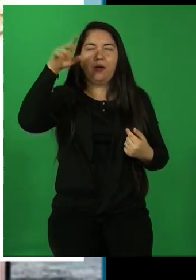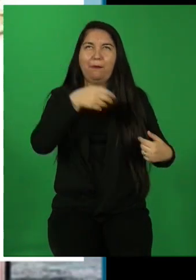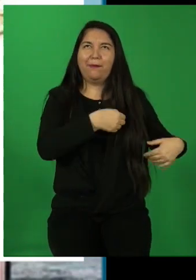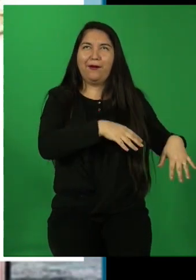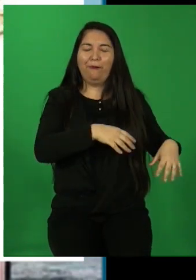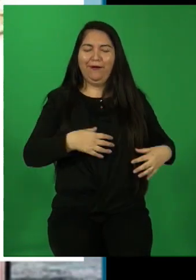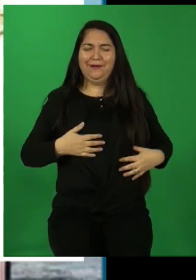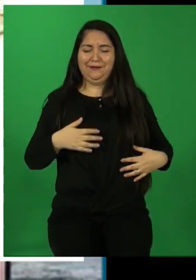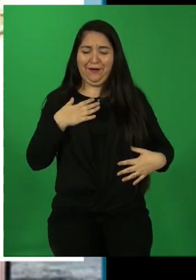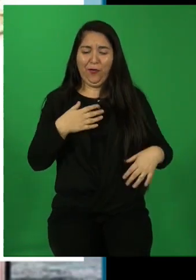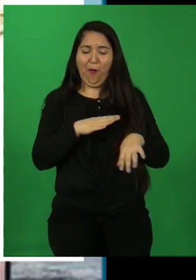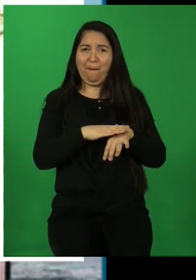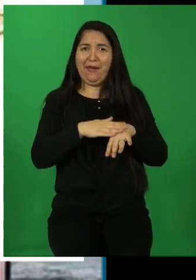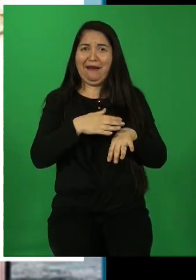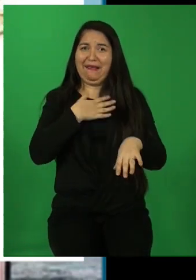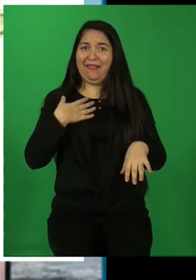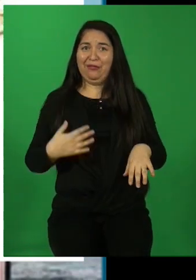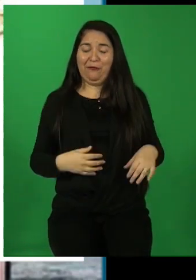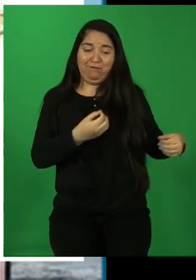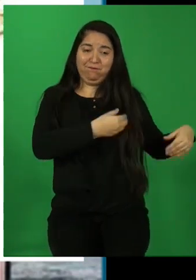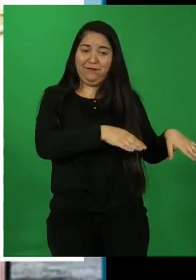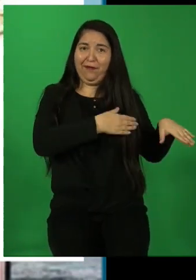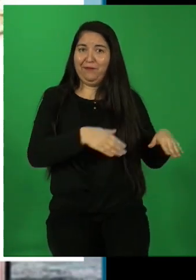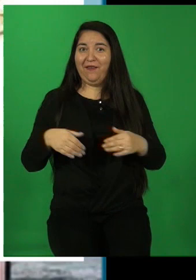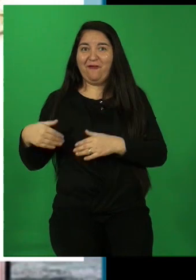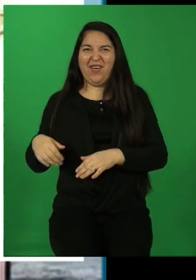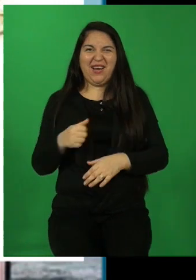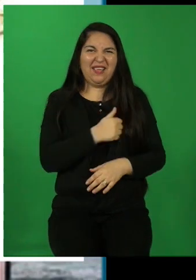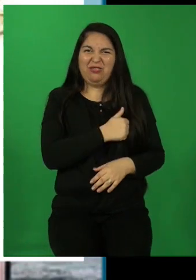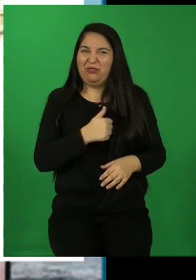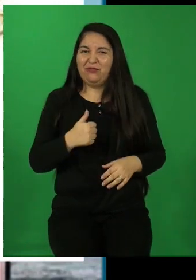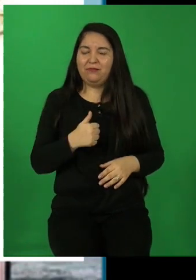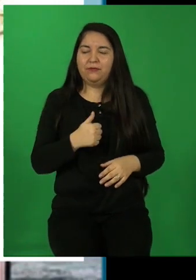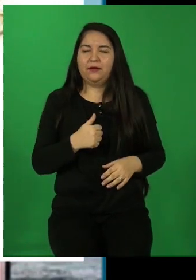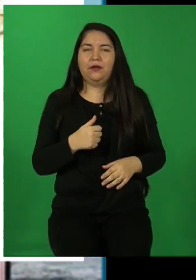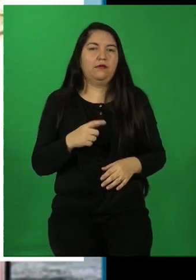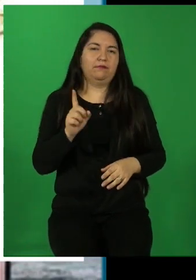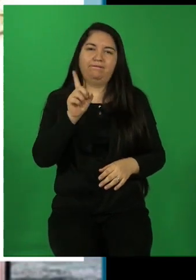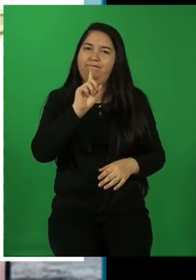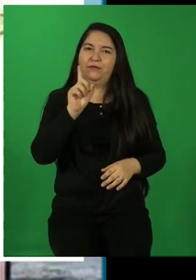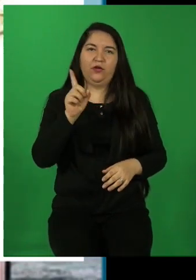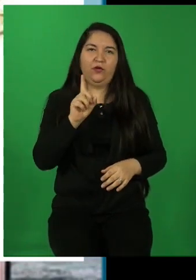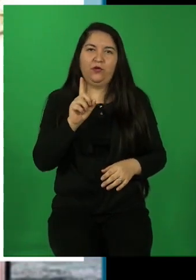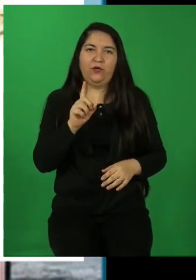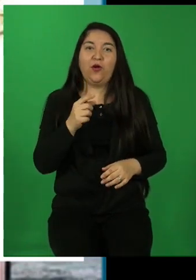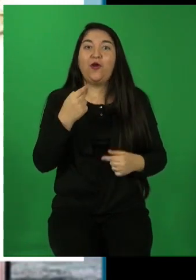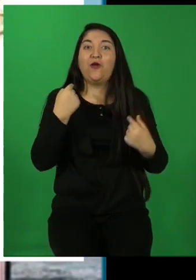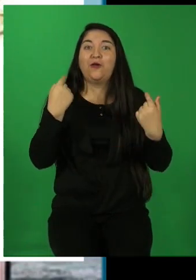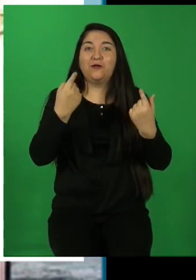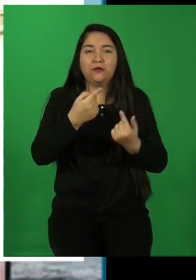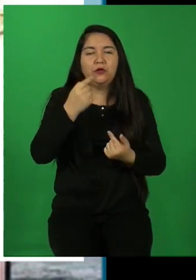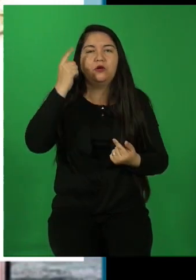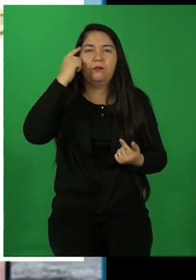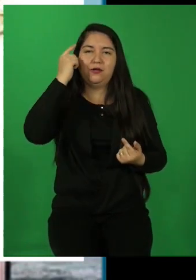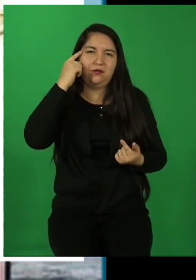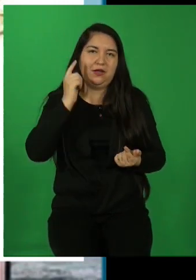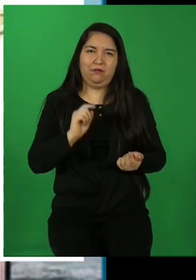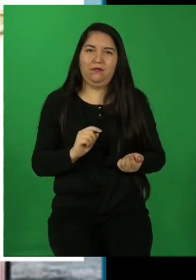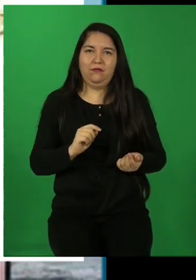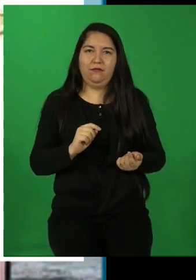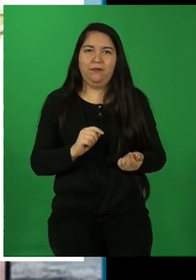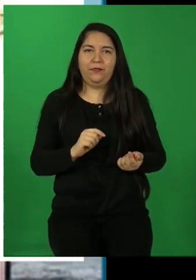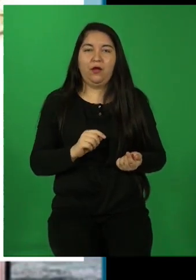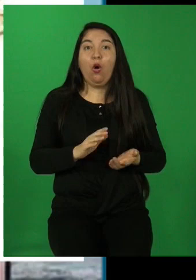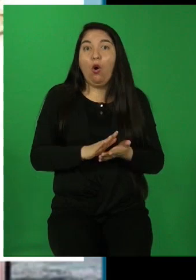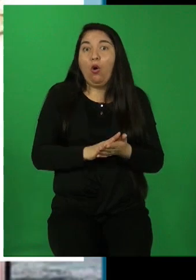ropa. O que todos bailen, esos son estereotipos, son creencias. O que todos los araucanos, perdón, todos los